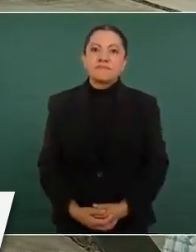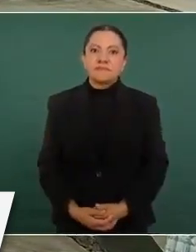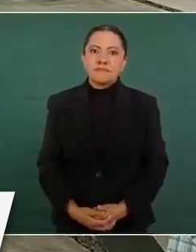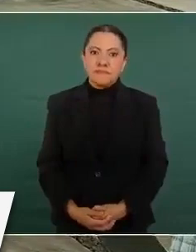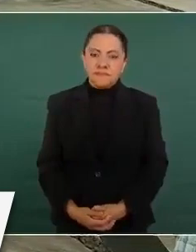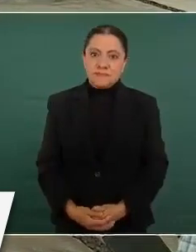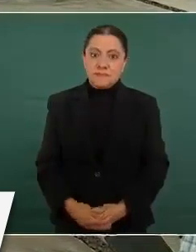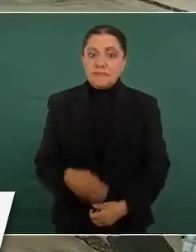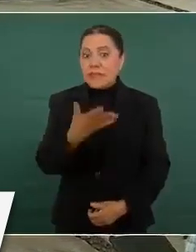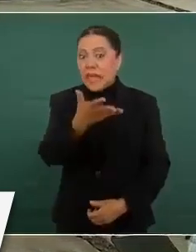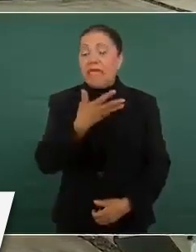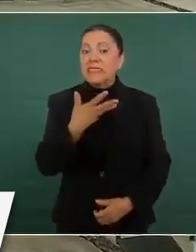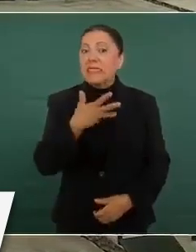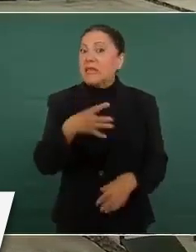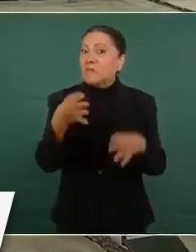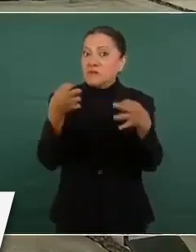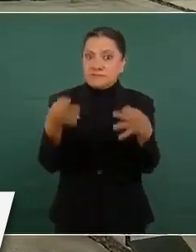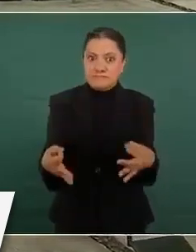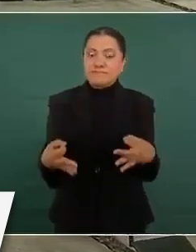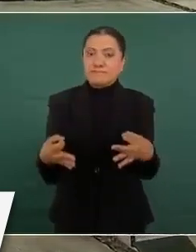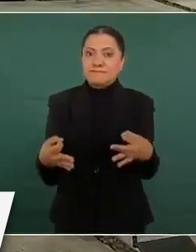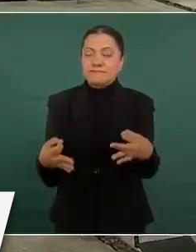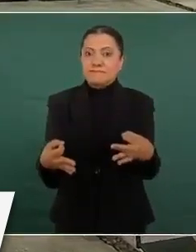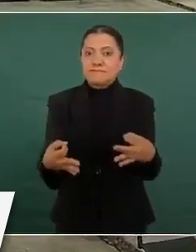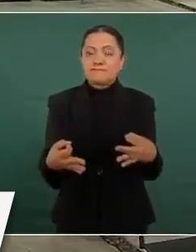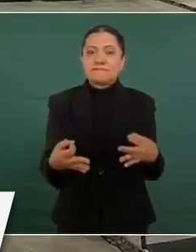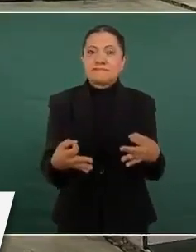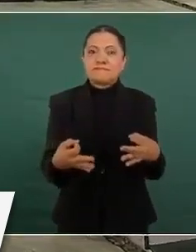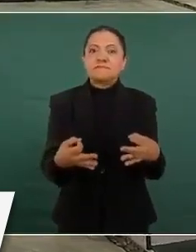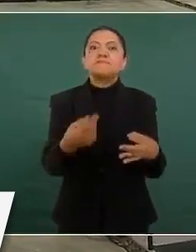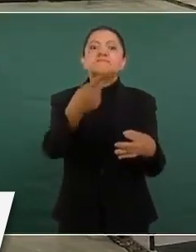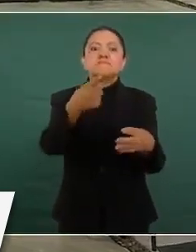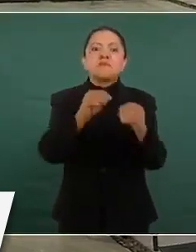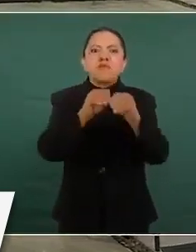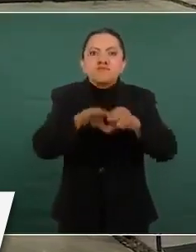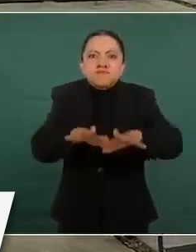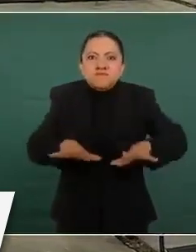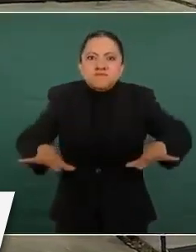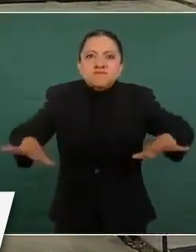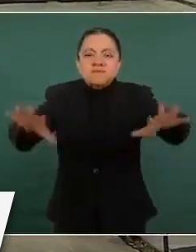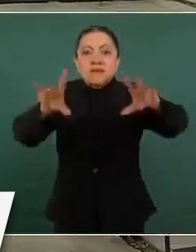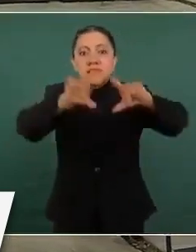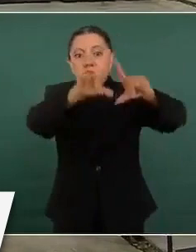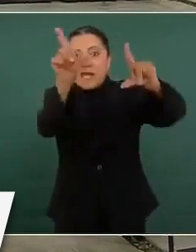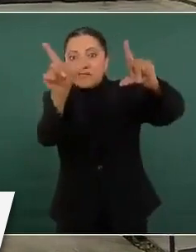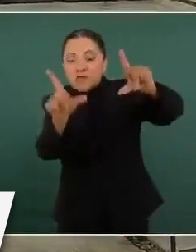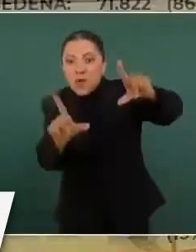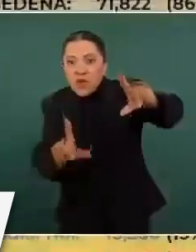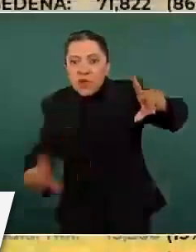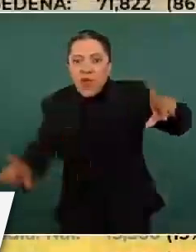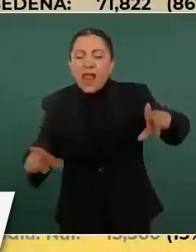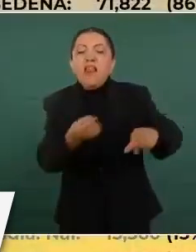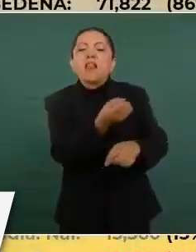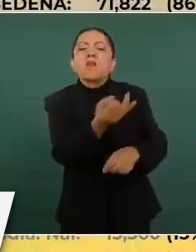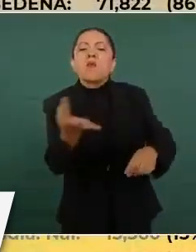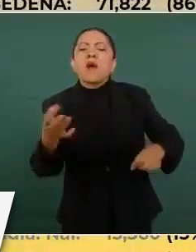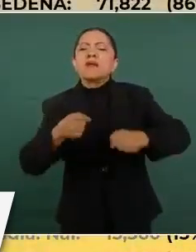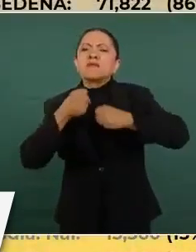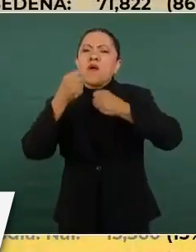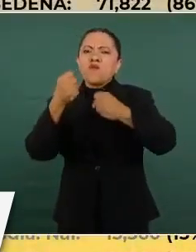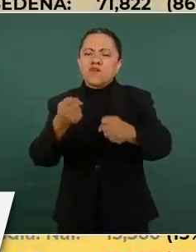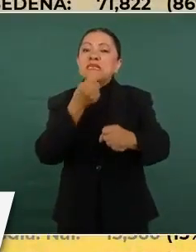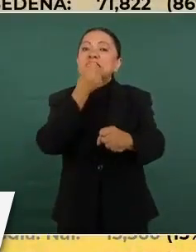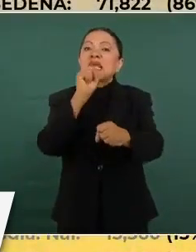aquí tenemos el efectivo que está desplegado en territorio nacional, son las tres fuerzas, la